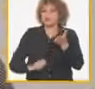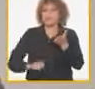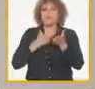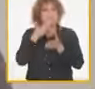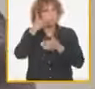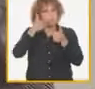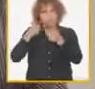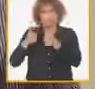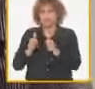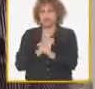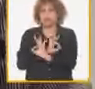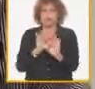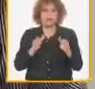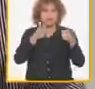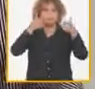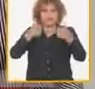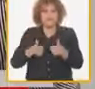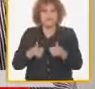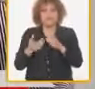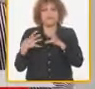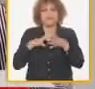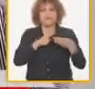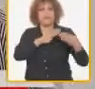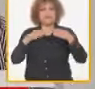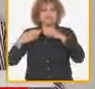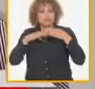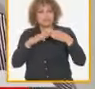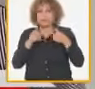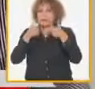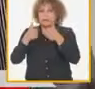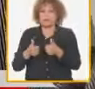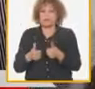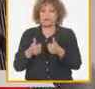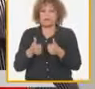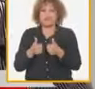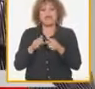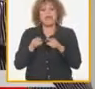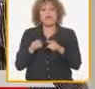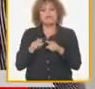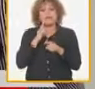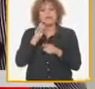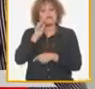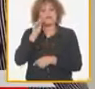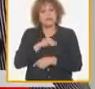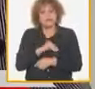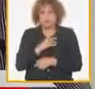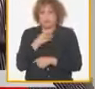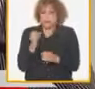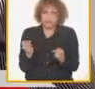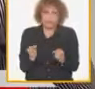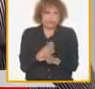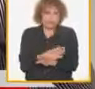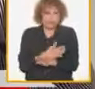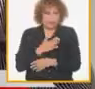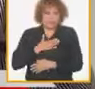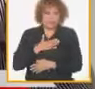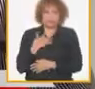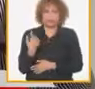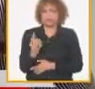la forma que también el debate acá y esto nos deja claro además lo tenemos bien claro nosotros